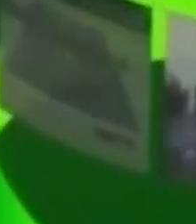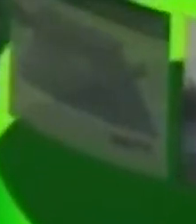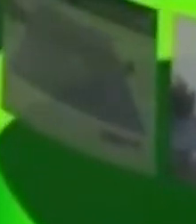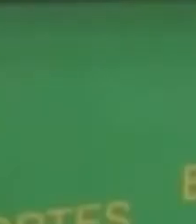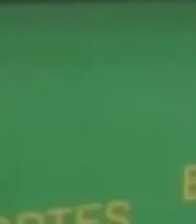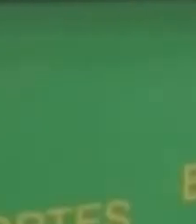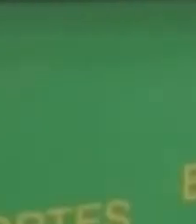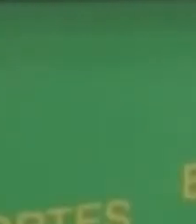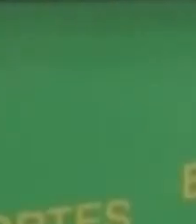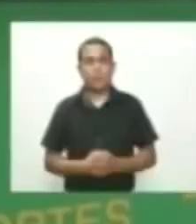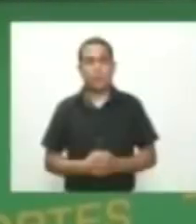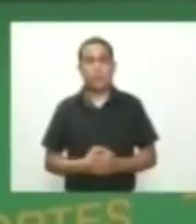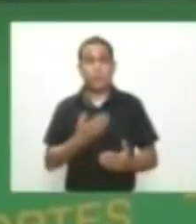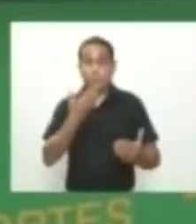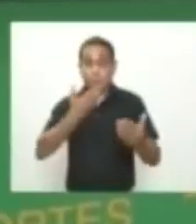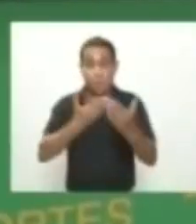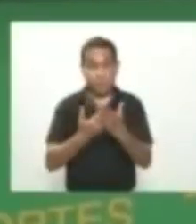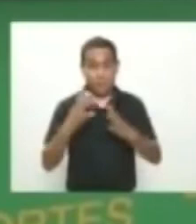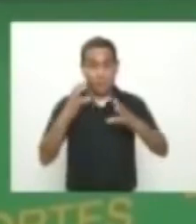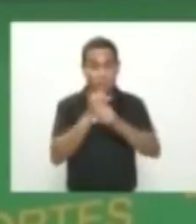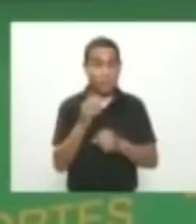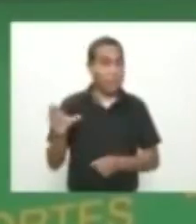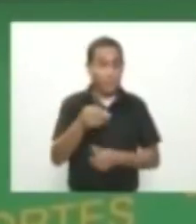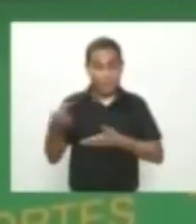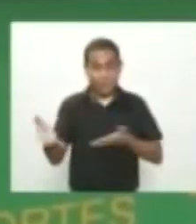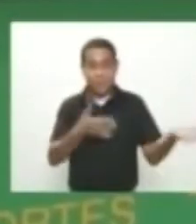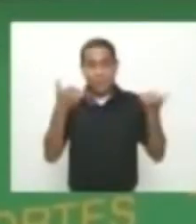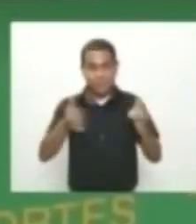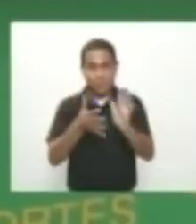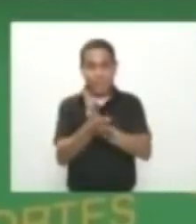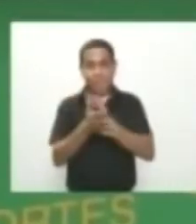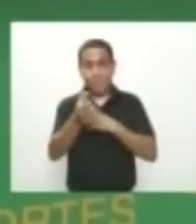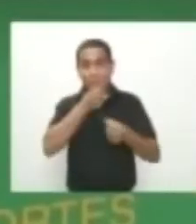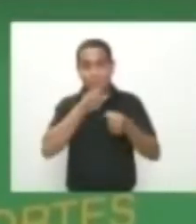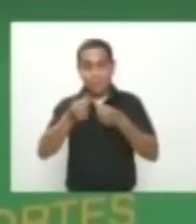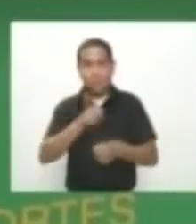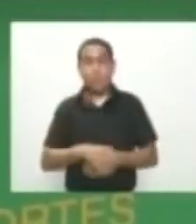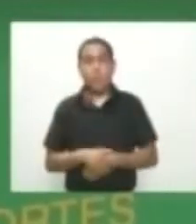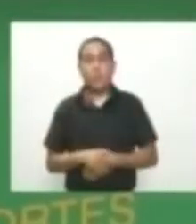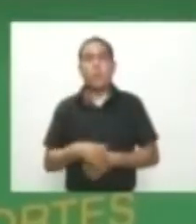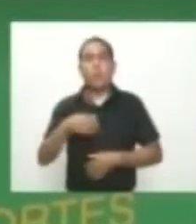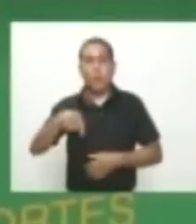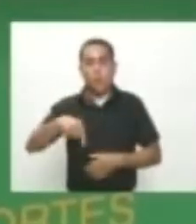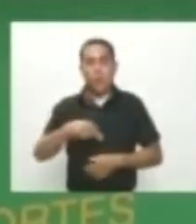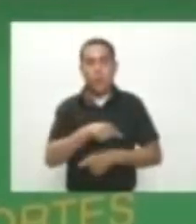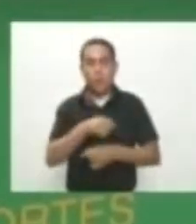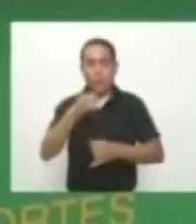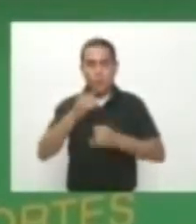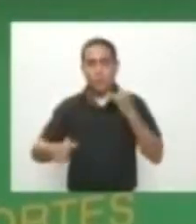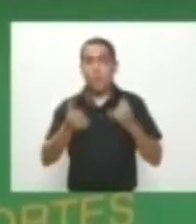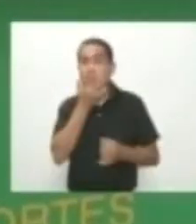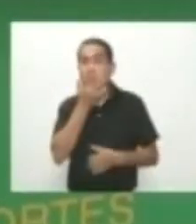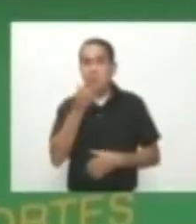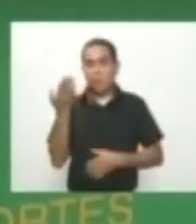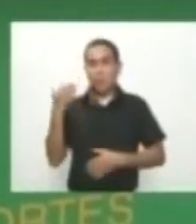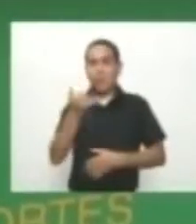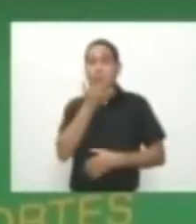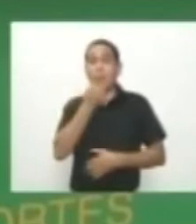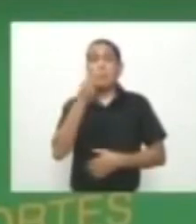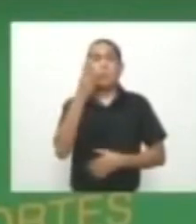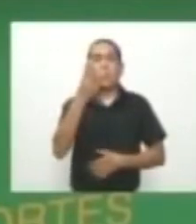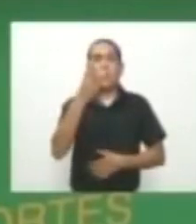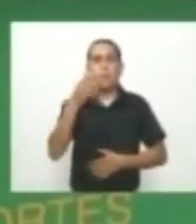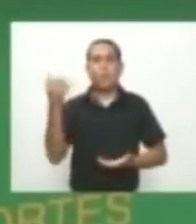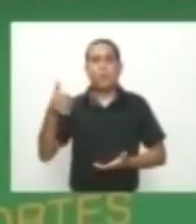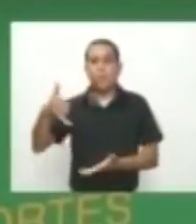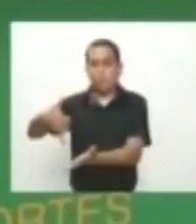Muy buenas noches Bienvenidos A la información deportiva Este fin de semana Tres futbolistas colombianos Se alzaron Con tres de las cinco